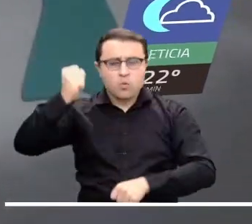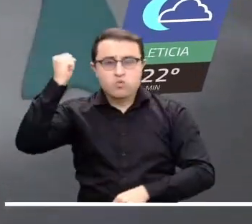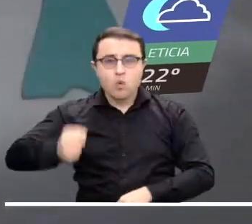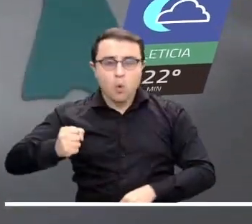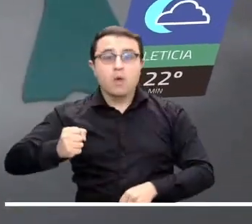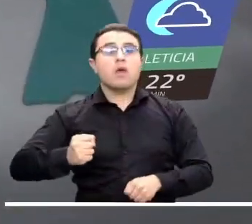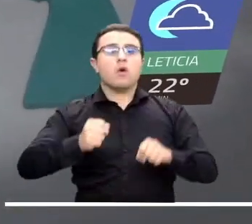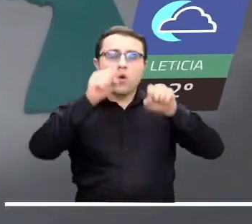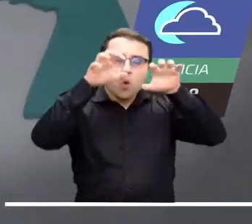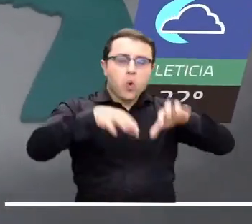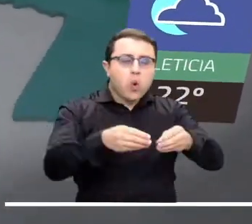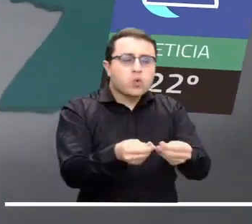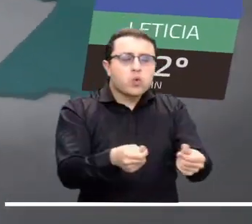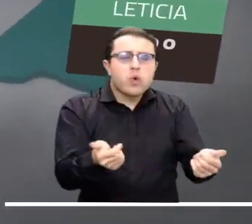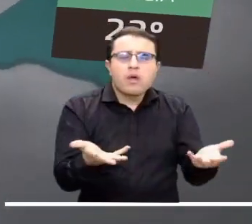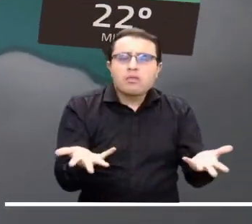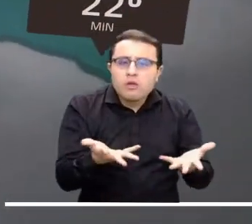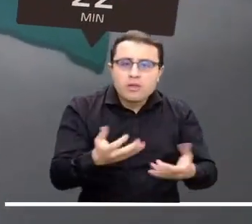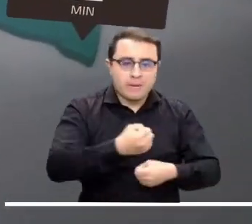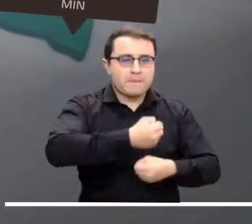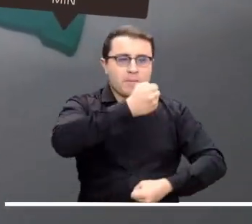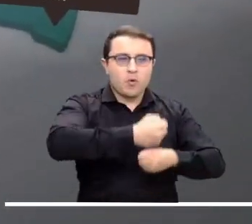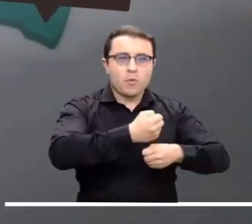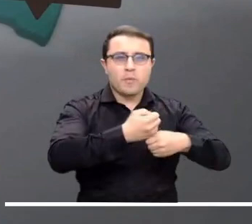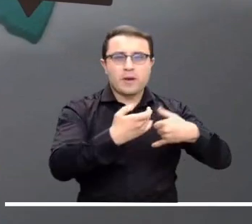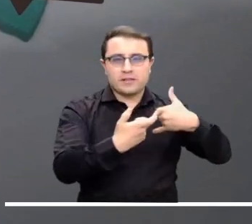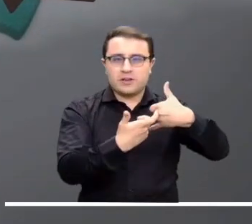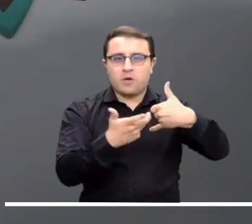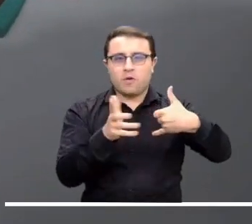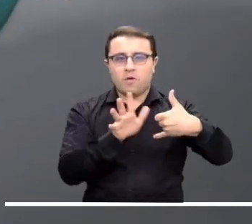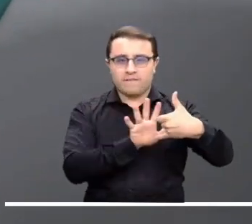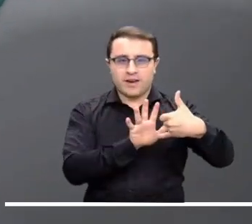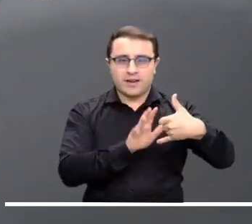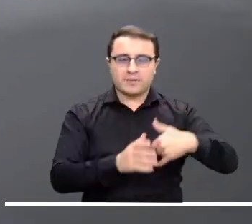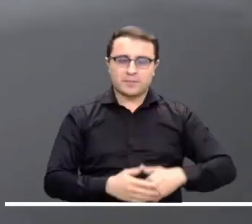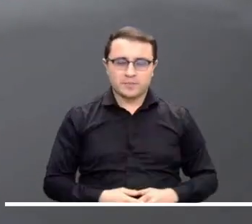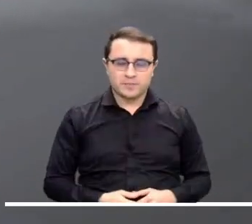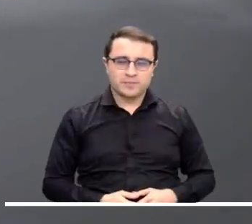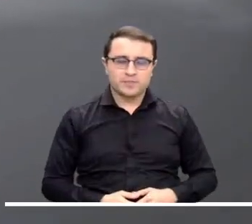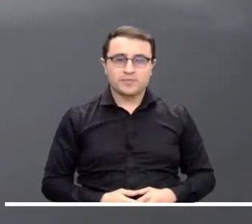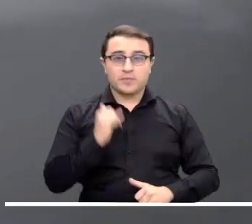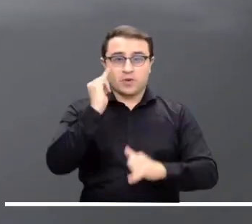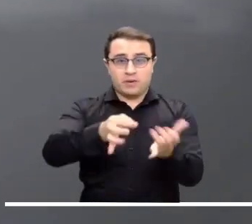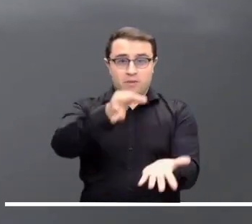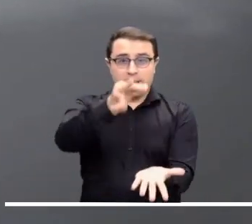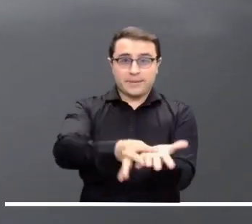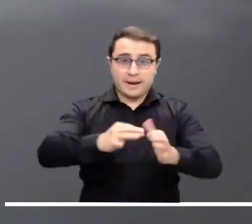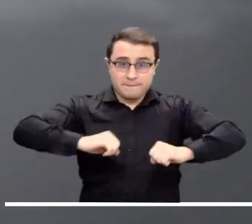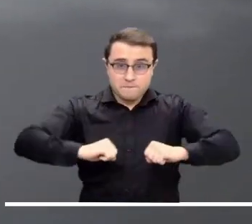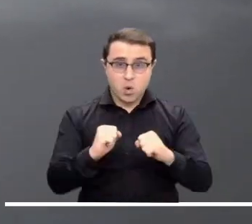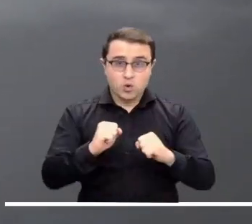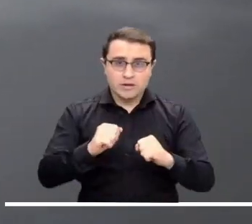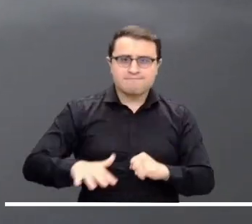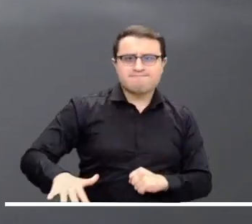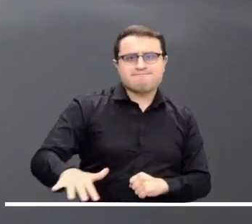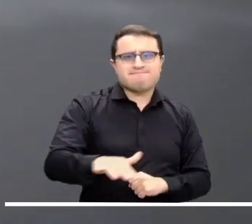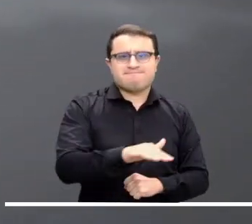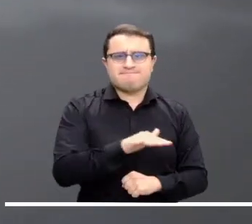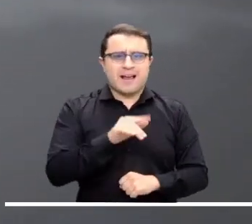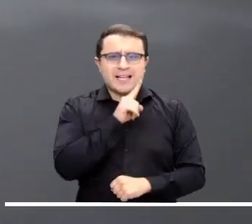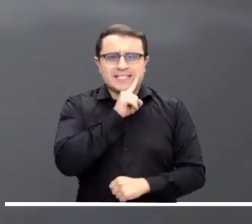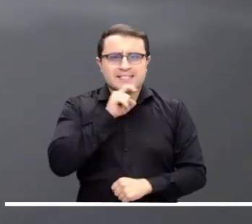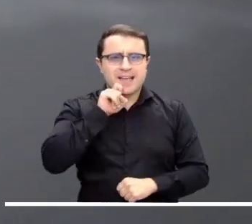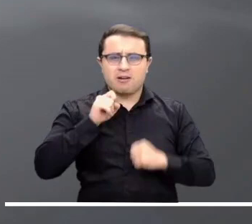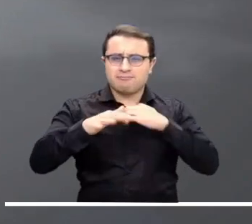Amazonas y el oriente de Caquetá y Putumayo tendrían lluvias intensas, mientras que lluvias de menor intensidad se esperan en Baupés y Guaviare.